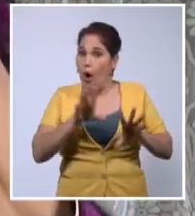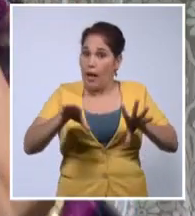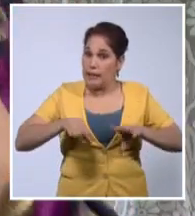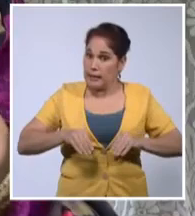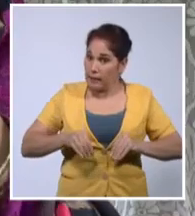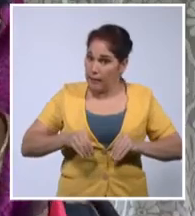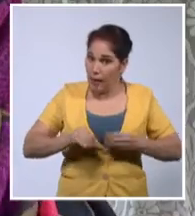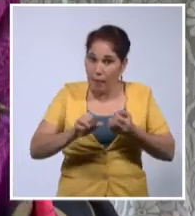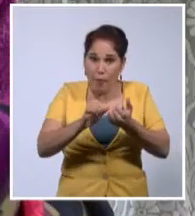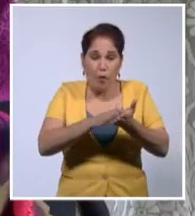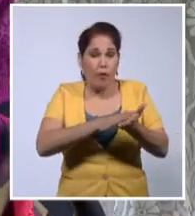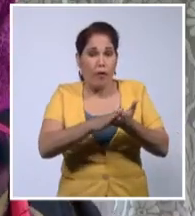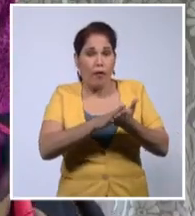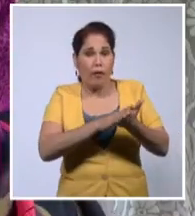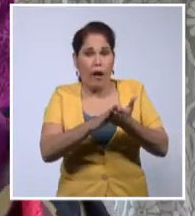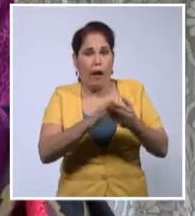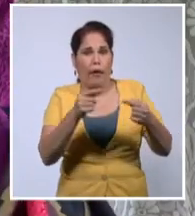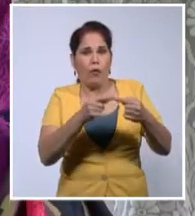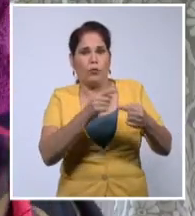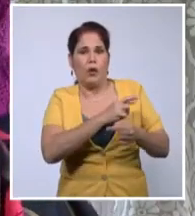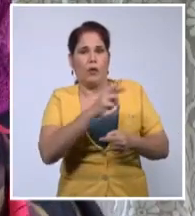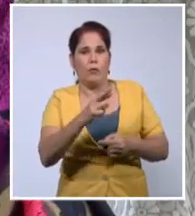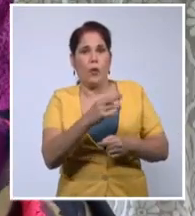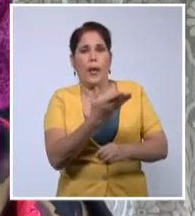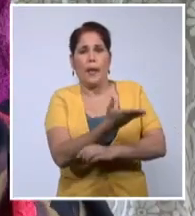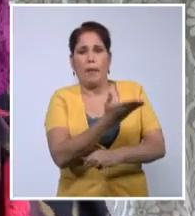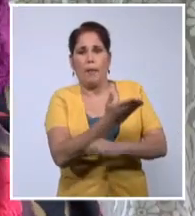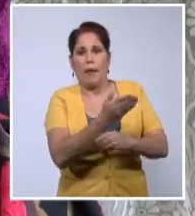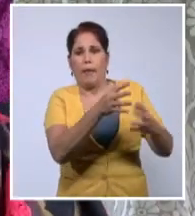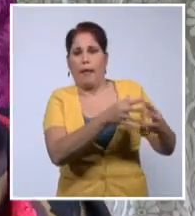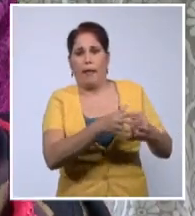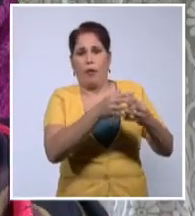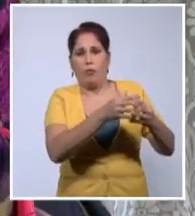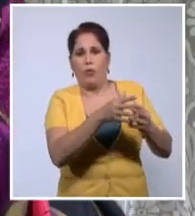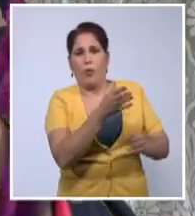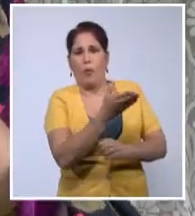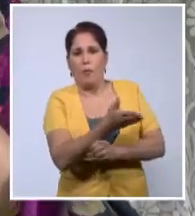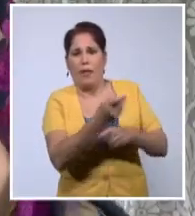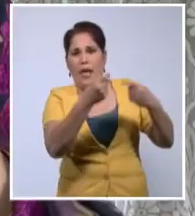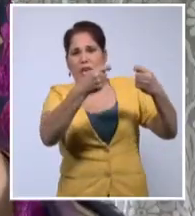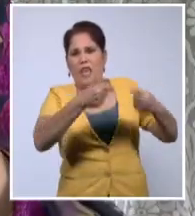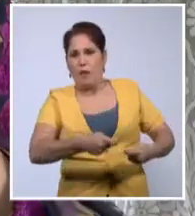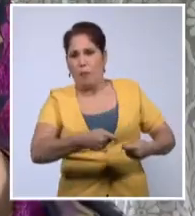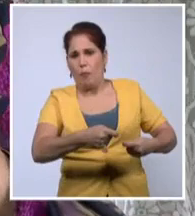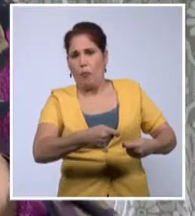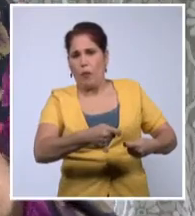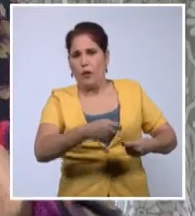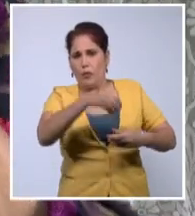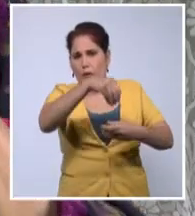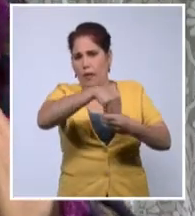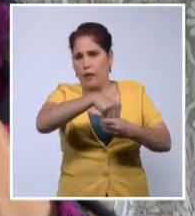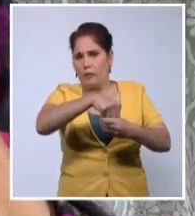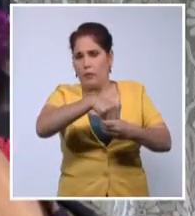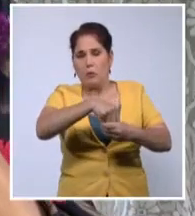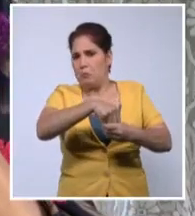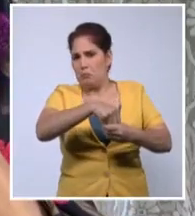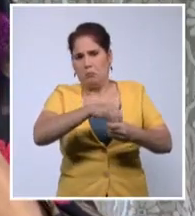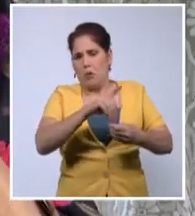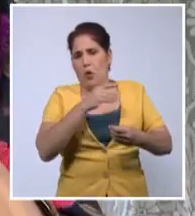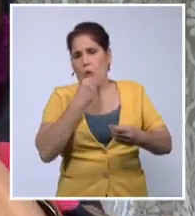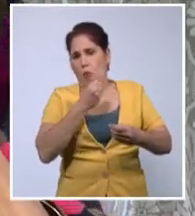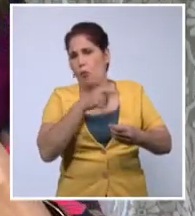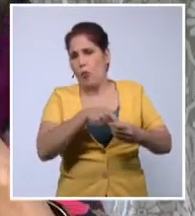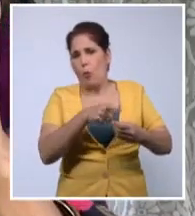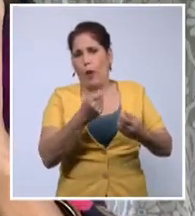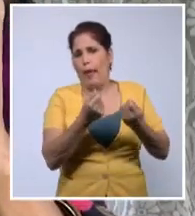puede aceptar reclamos de un diálogo impuesto por sus beneficios, por sus